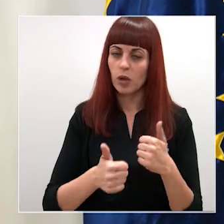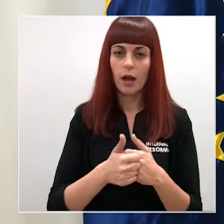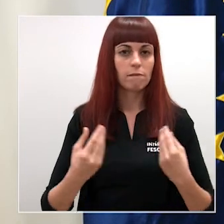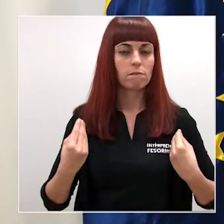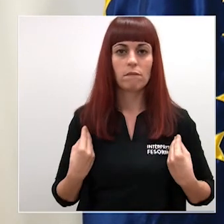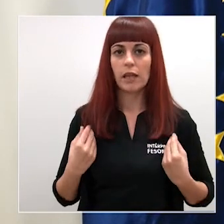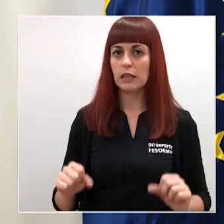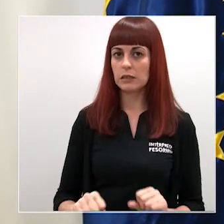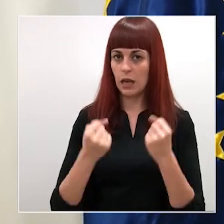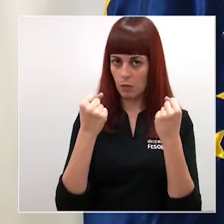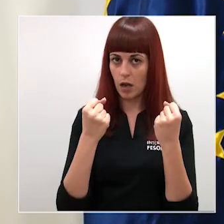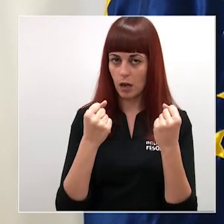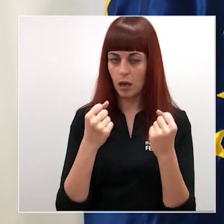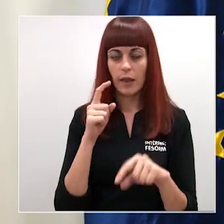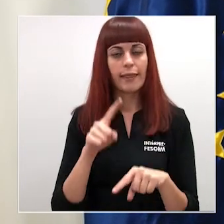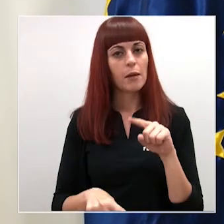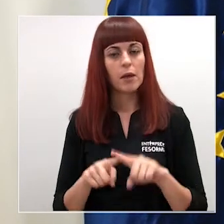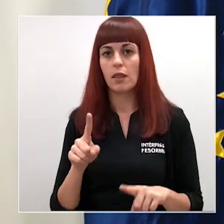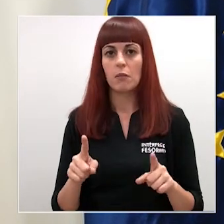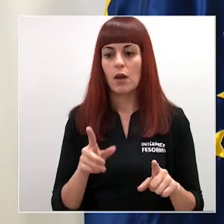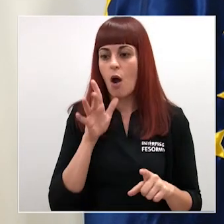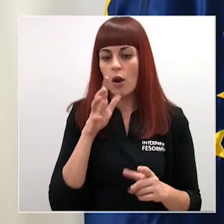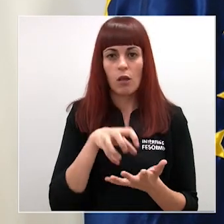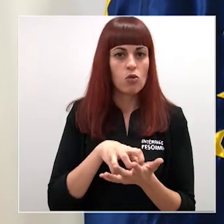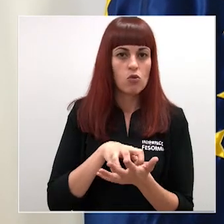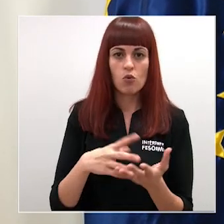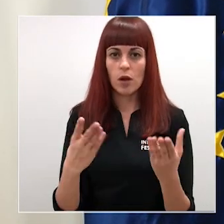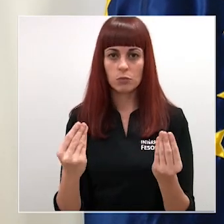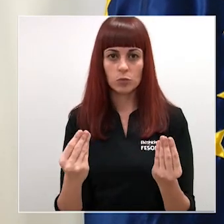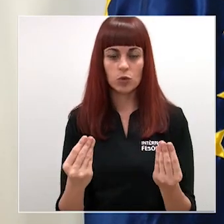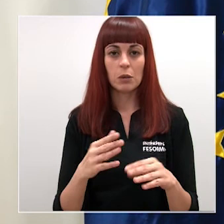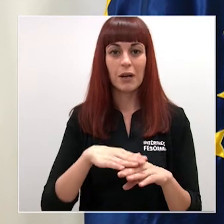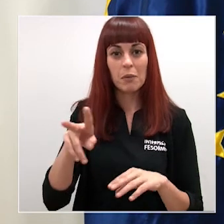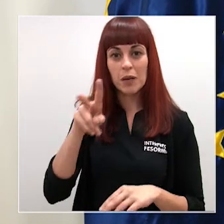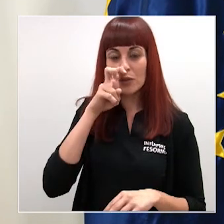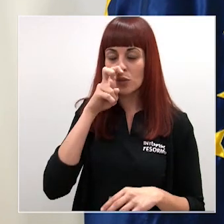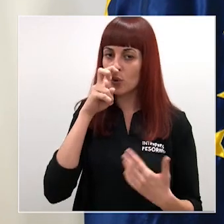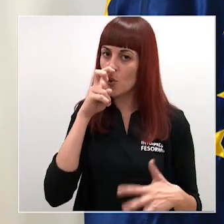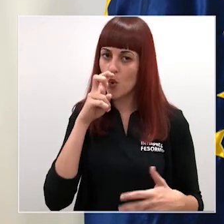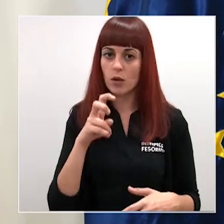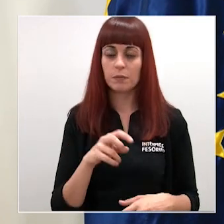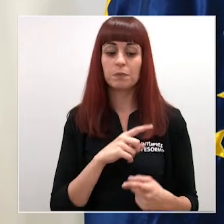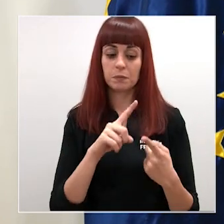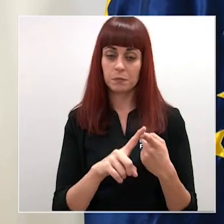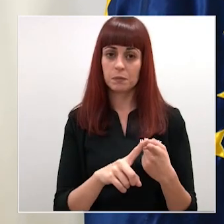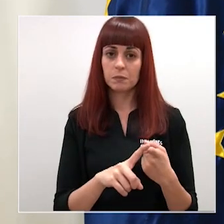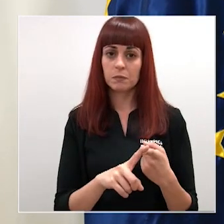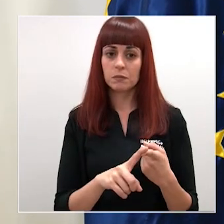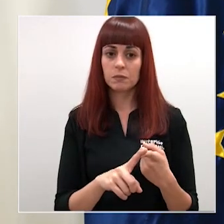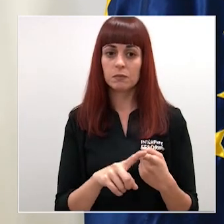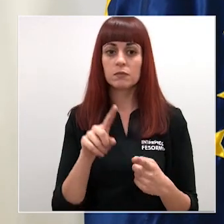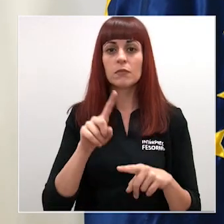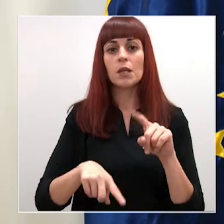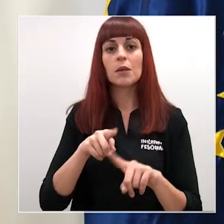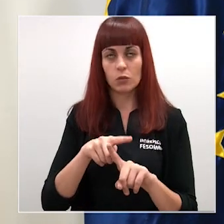planteando escenarios pero la cantidad de incógnitas a las que nos encontramos para hacer una previsión son innumerables por un lado el entorno variable en